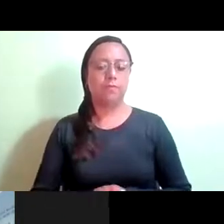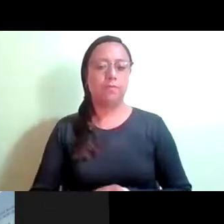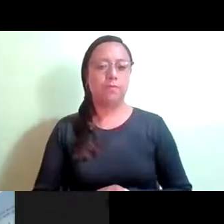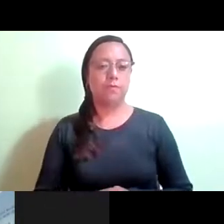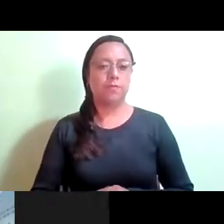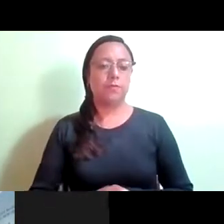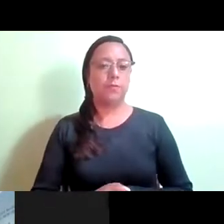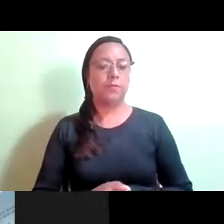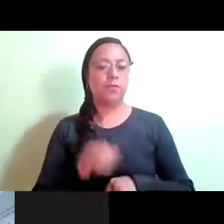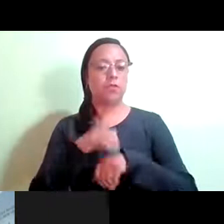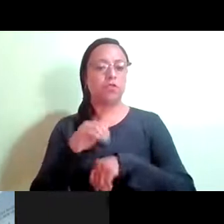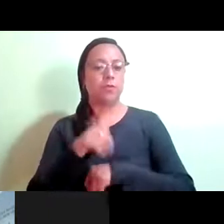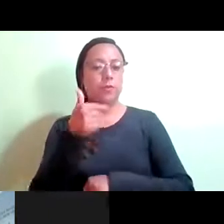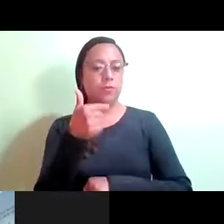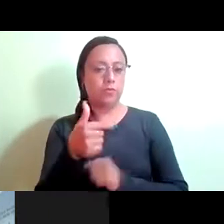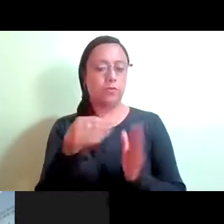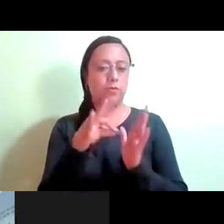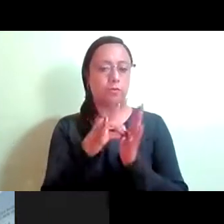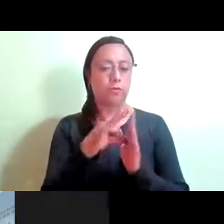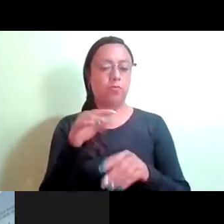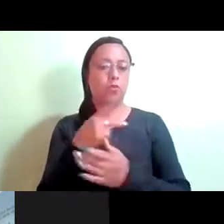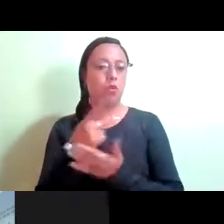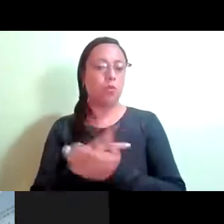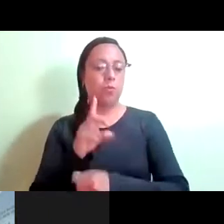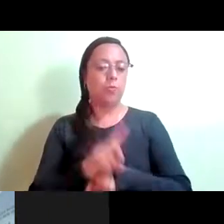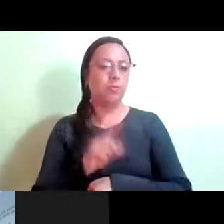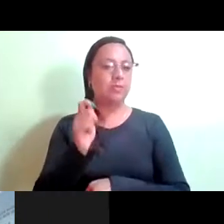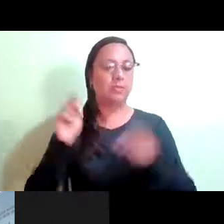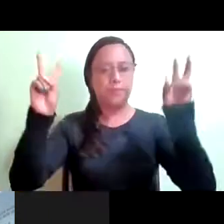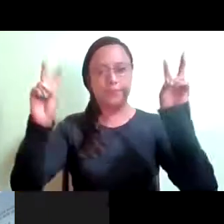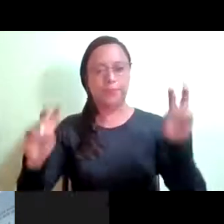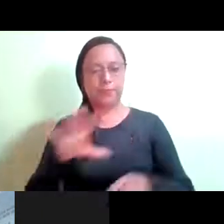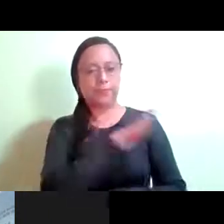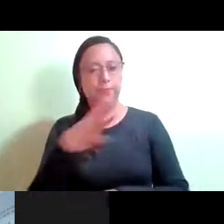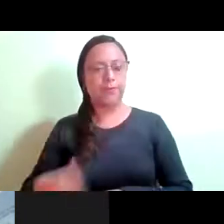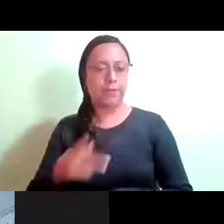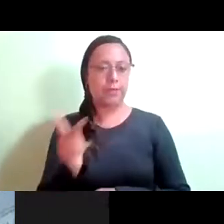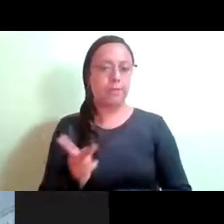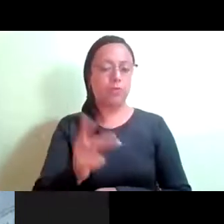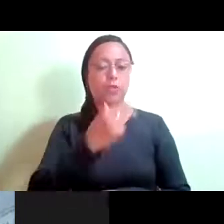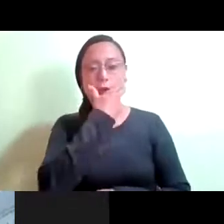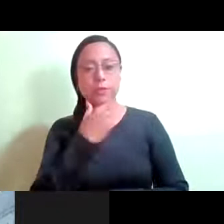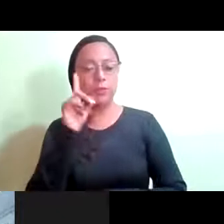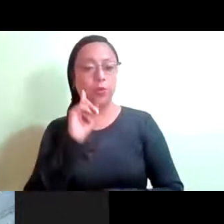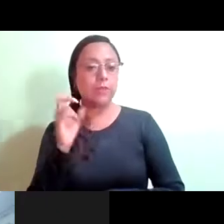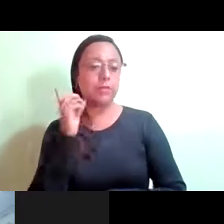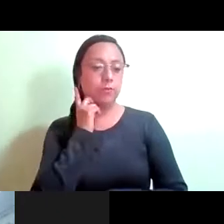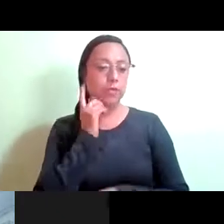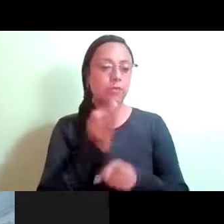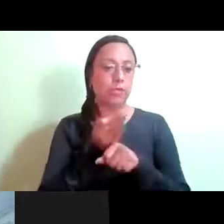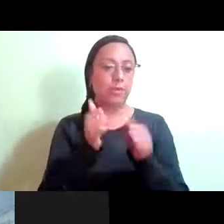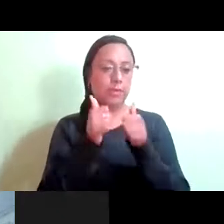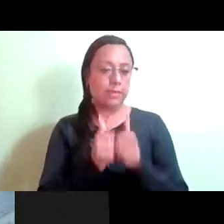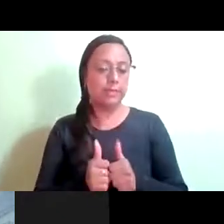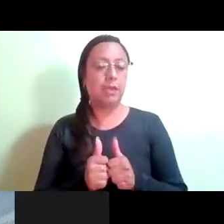El séptimo punto del orden del día es el de asuntos generales. Se consulta a las y los diputados presentes si